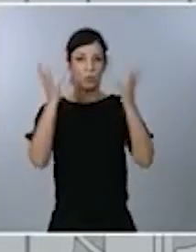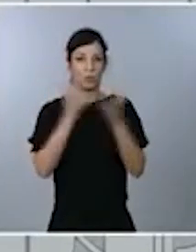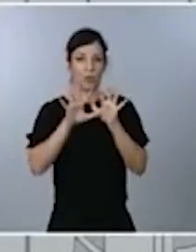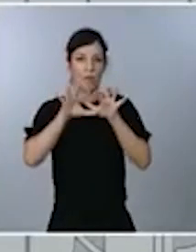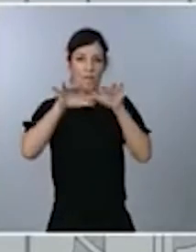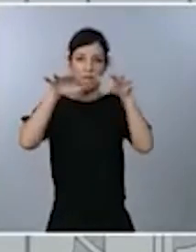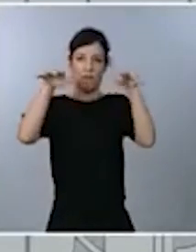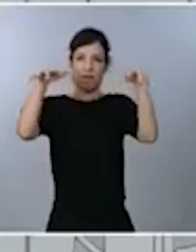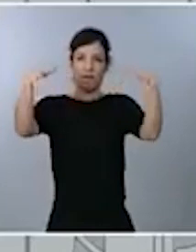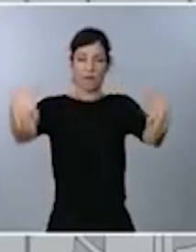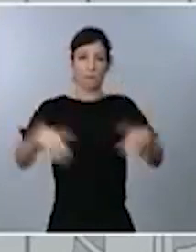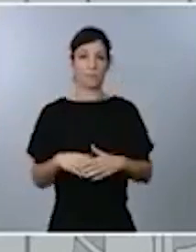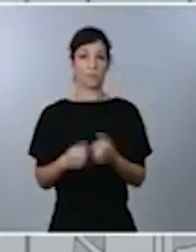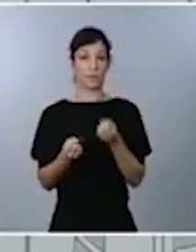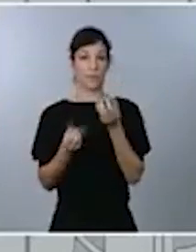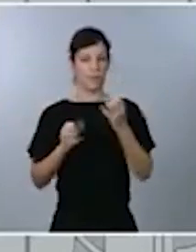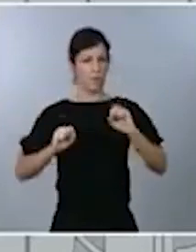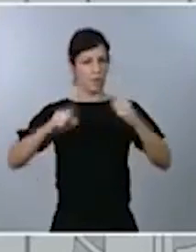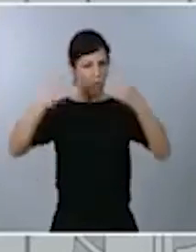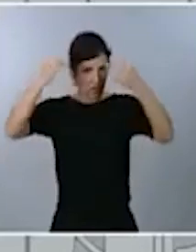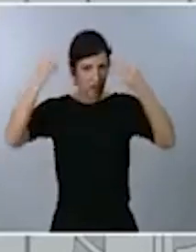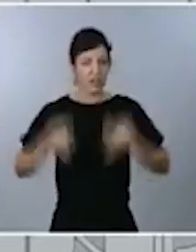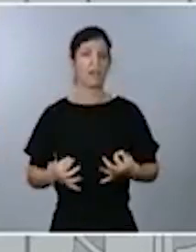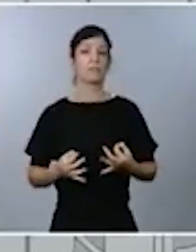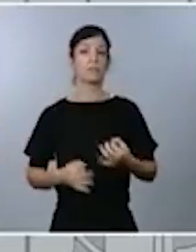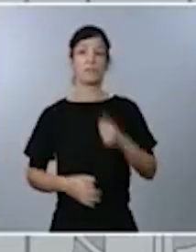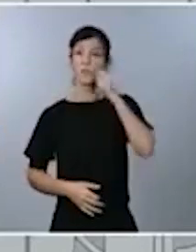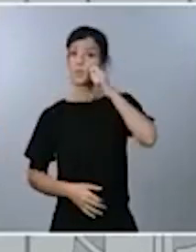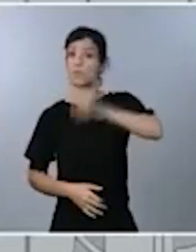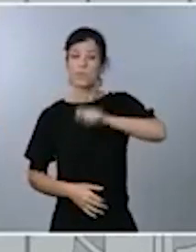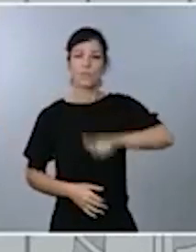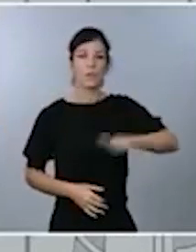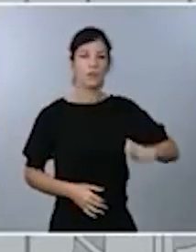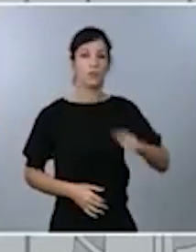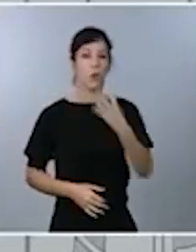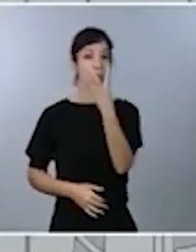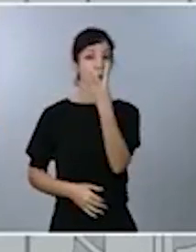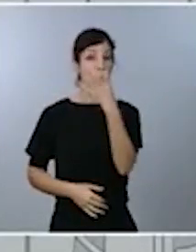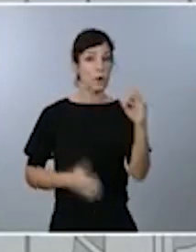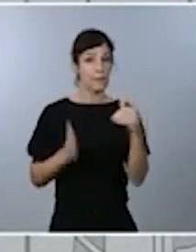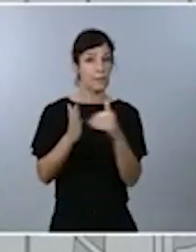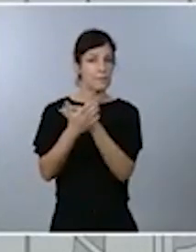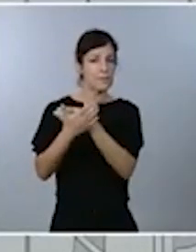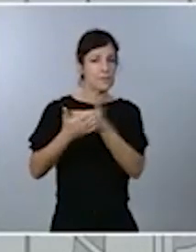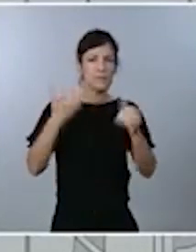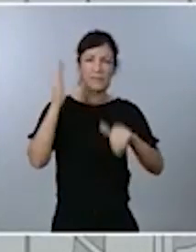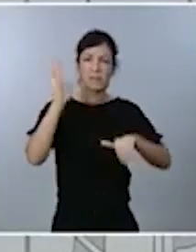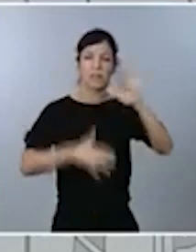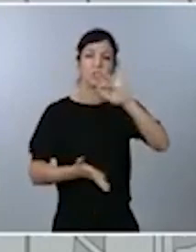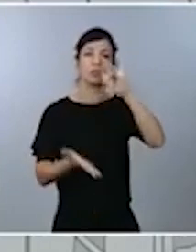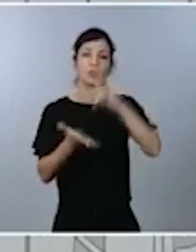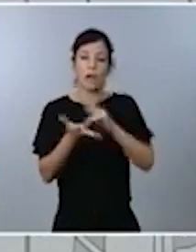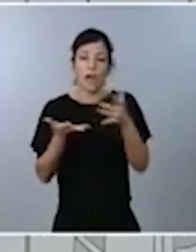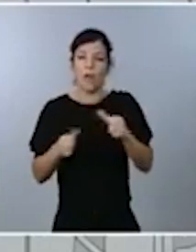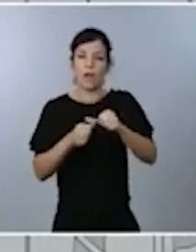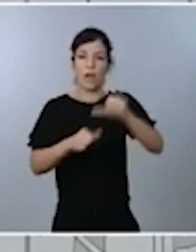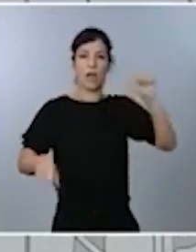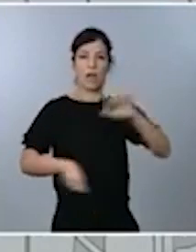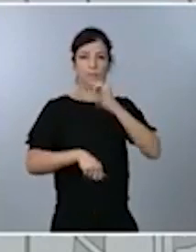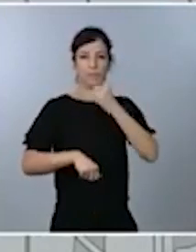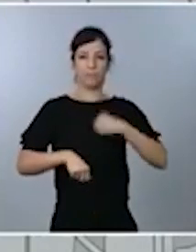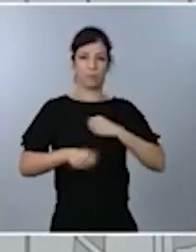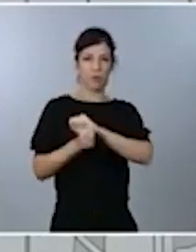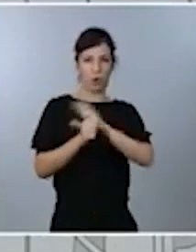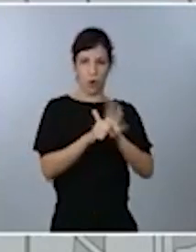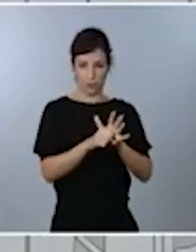arrojan más de 40 millones de seres humanos las que sufren o han sufrido el COVID-19. Y también esas mismas